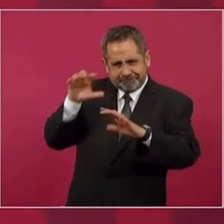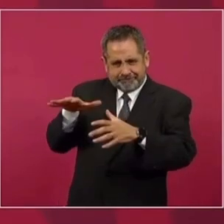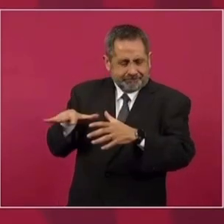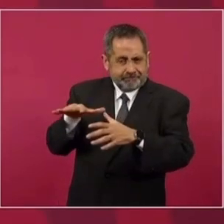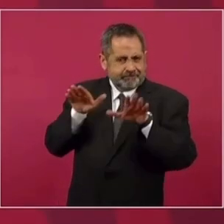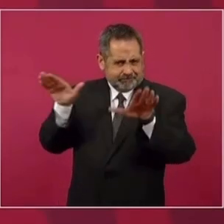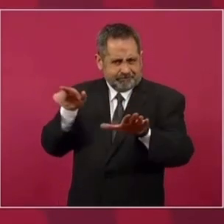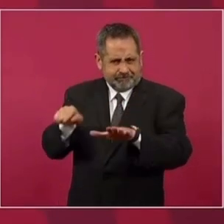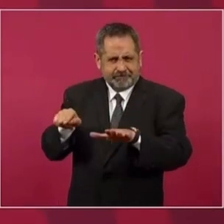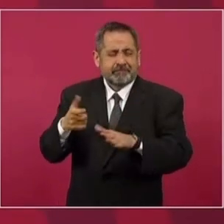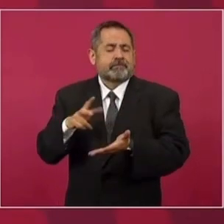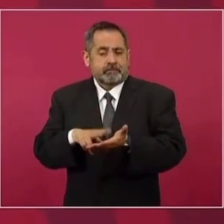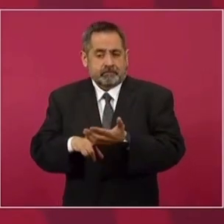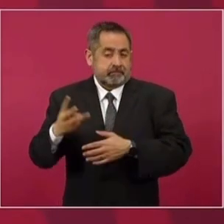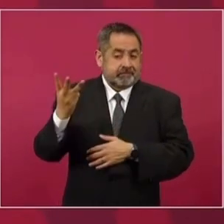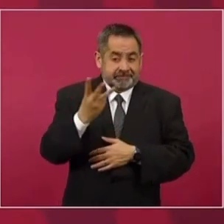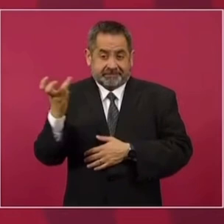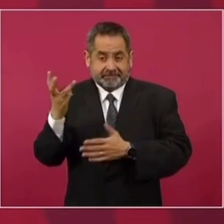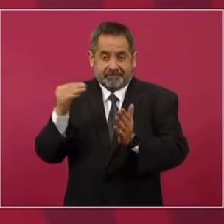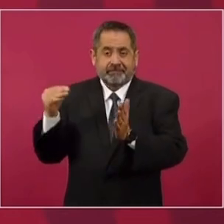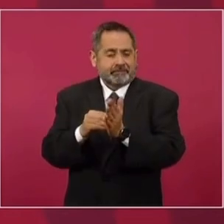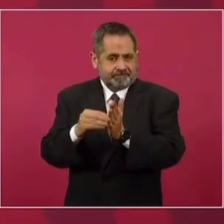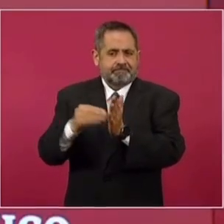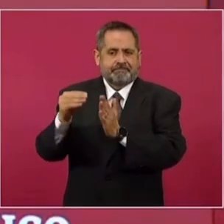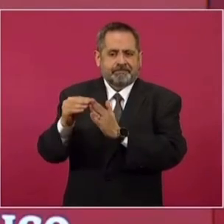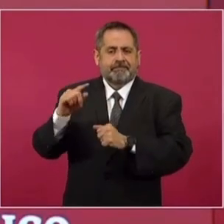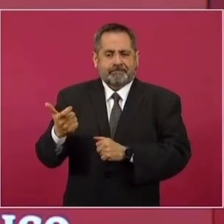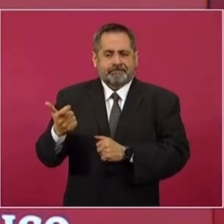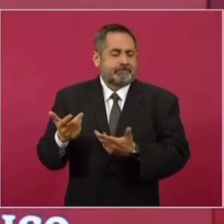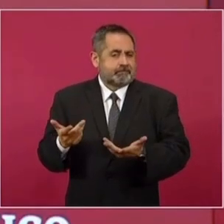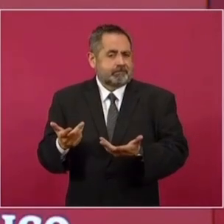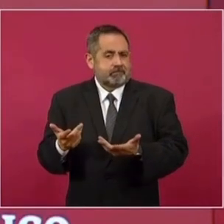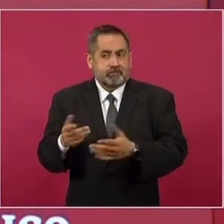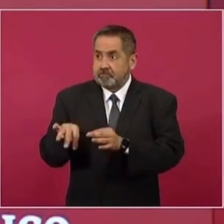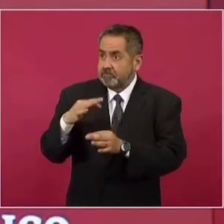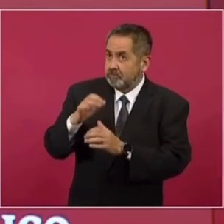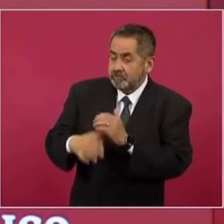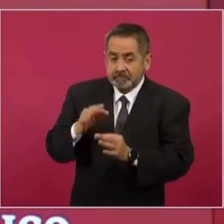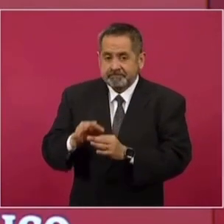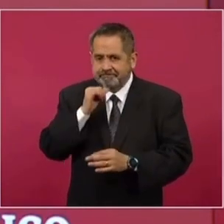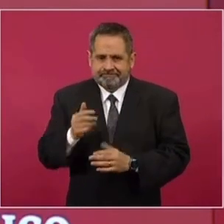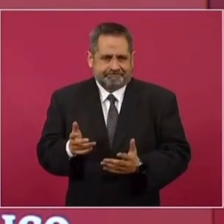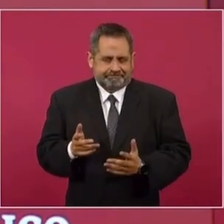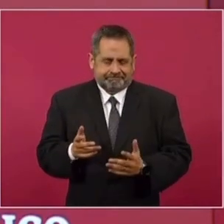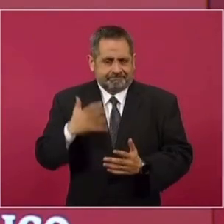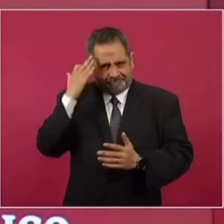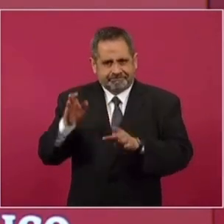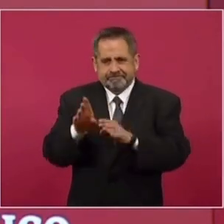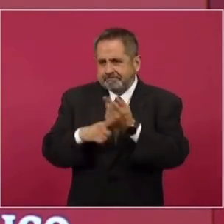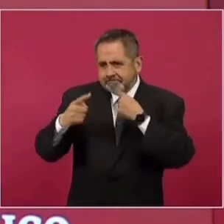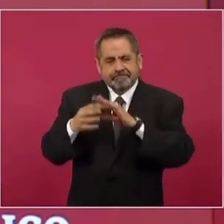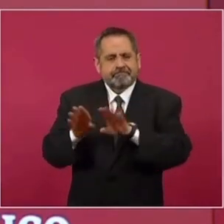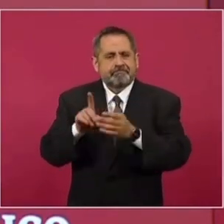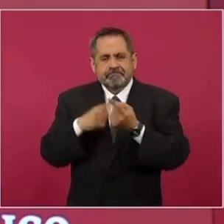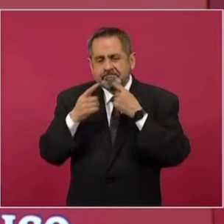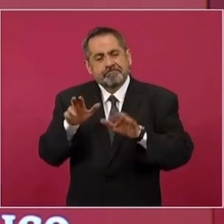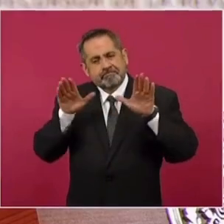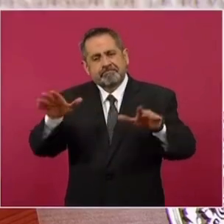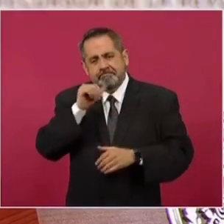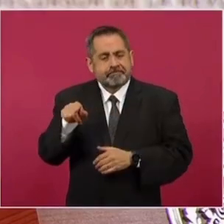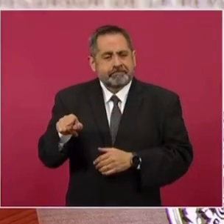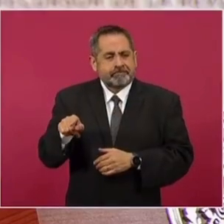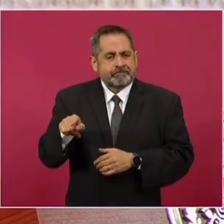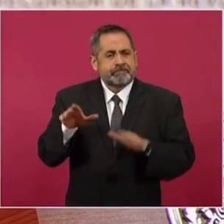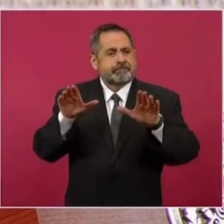presente, se estimaba en 300 mil millones de pesos y no lo iban a terminar en el tiempo que se está terminando el aeropuerto